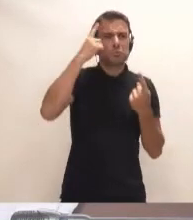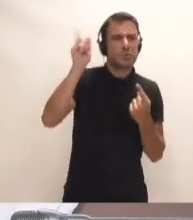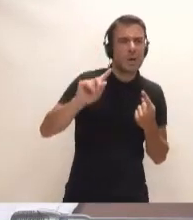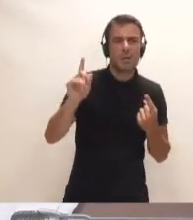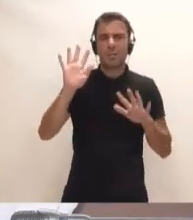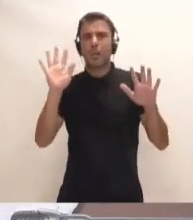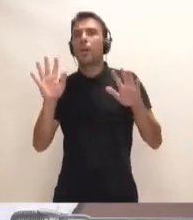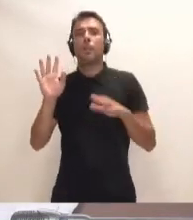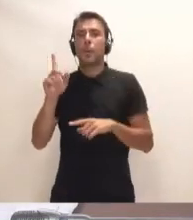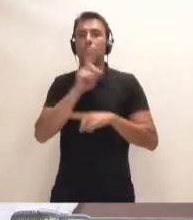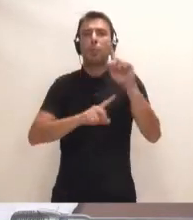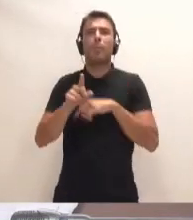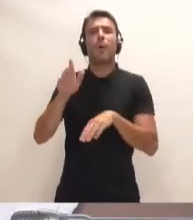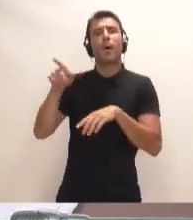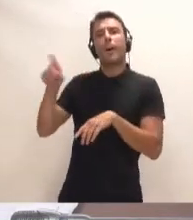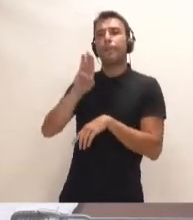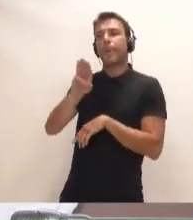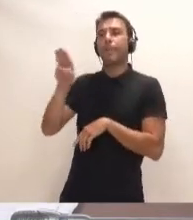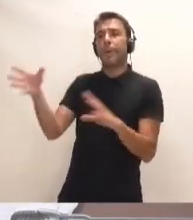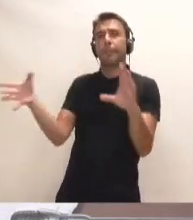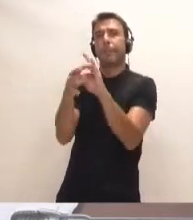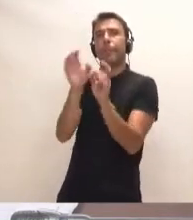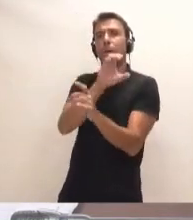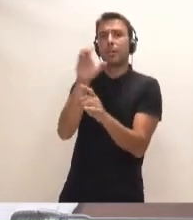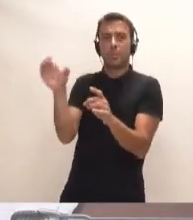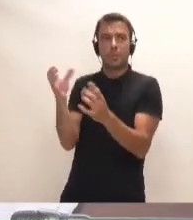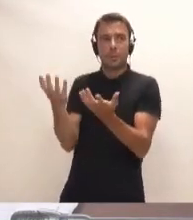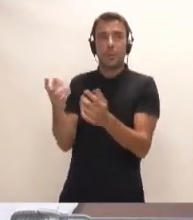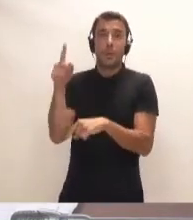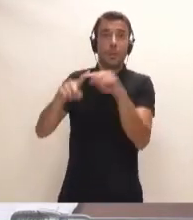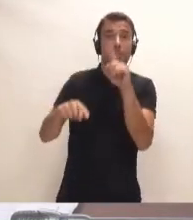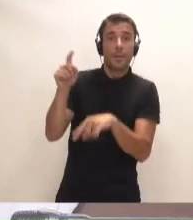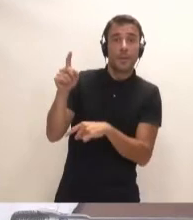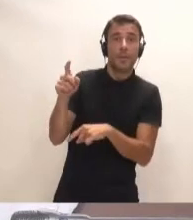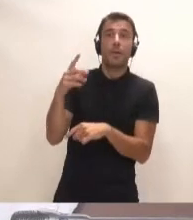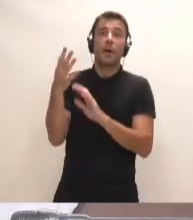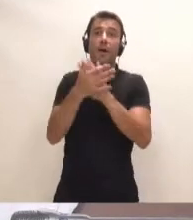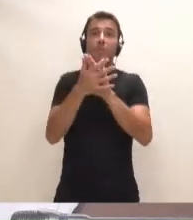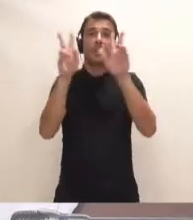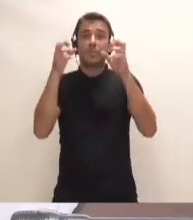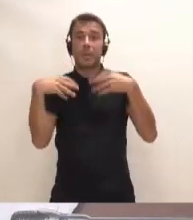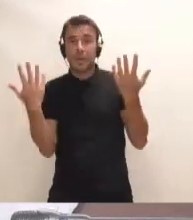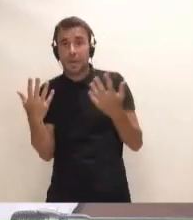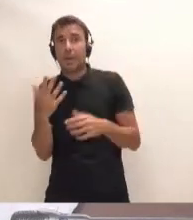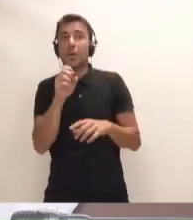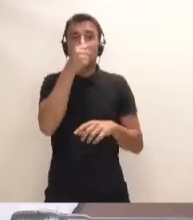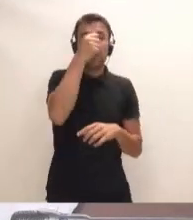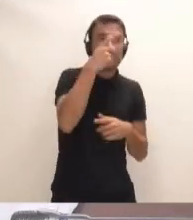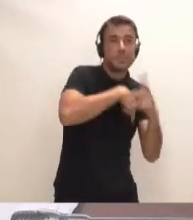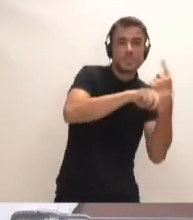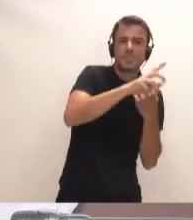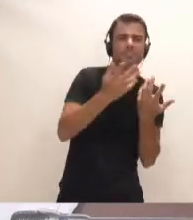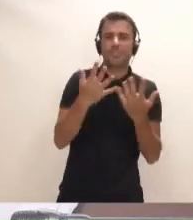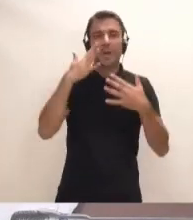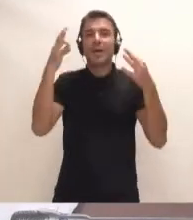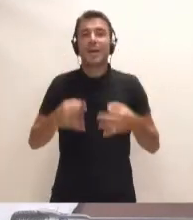Partido Popular el que sigue la estela y, no sé, de coalición Canarias, dependiendo de lo que se hable, del Partido Socialista cuando se hicieron otras cosas, pero la